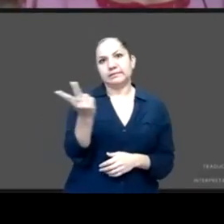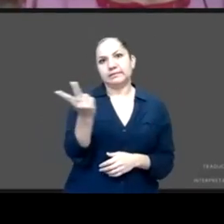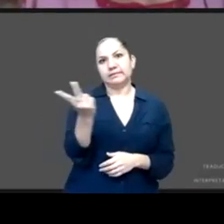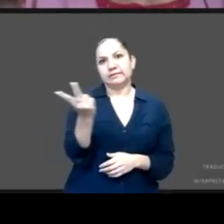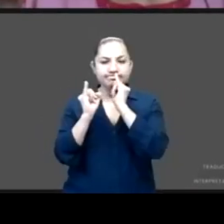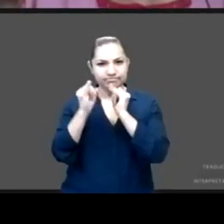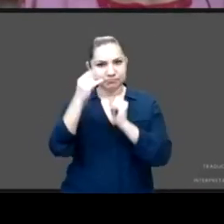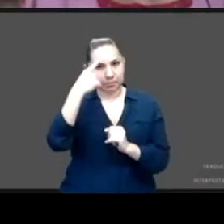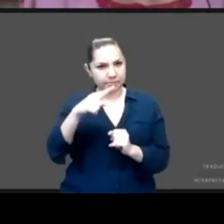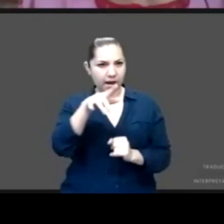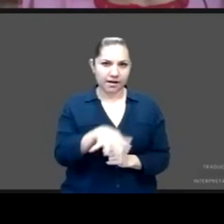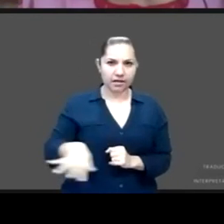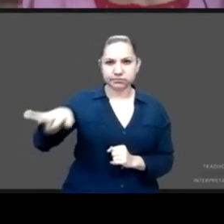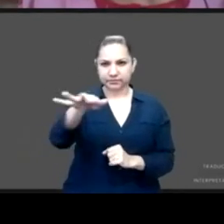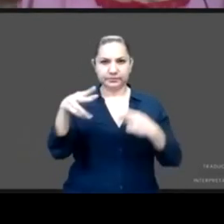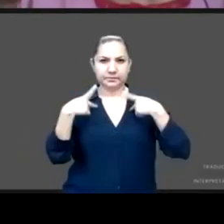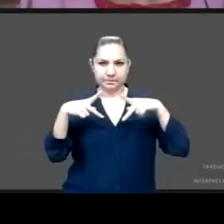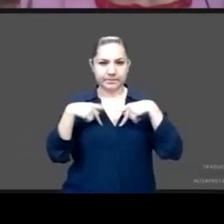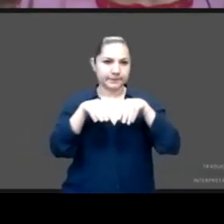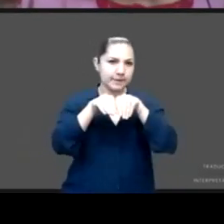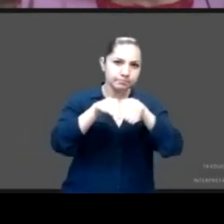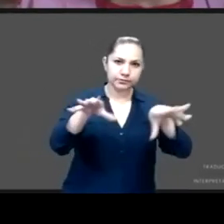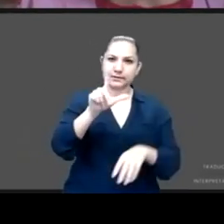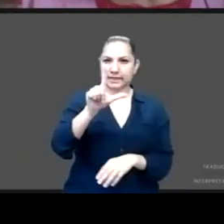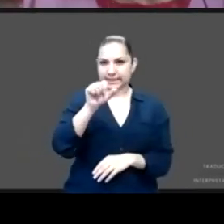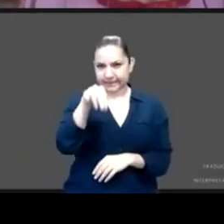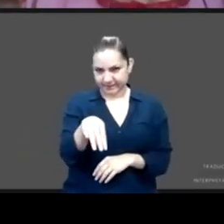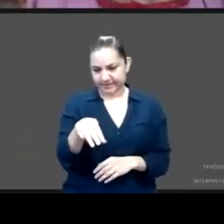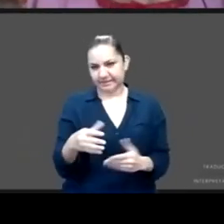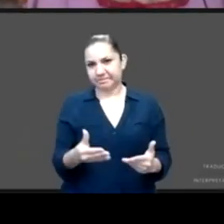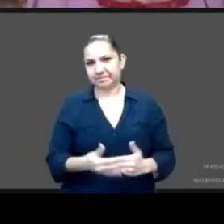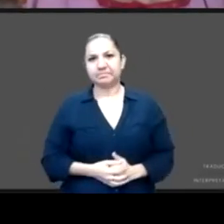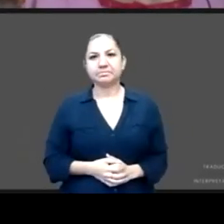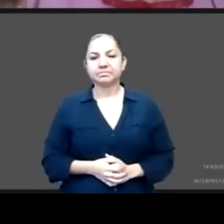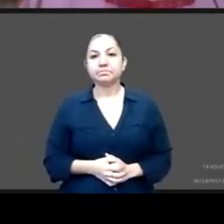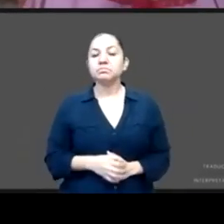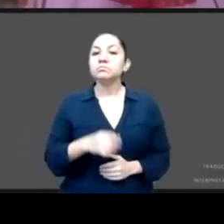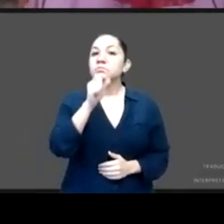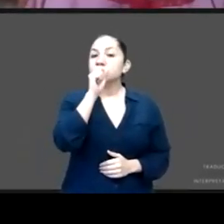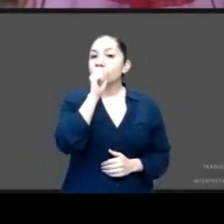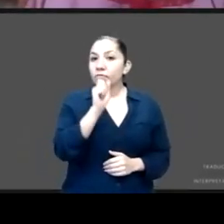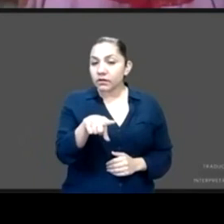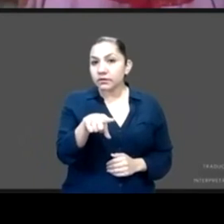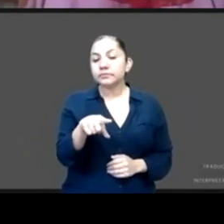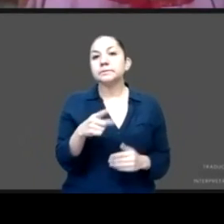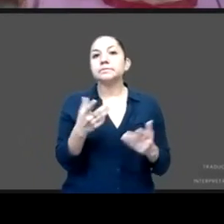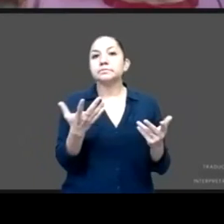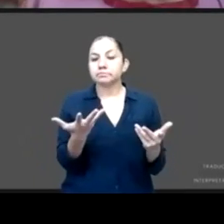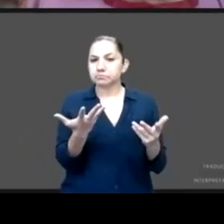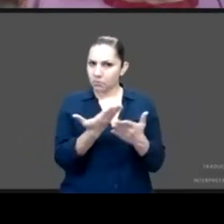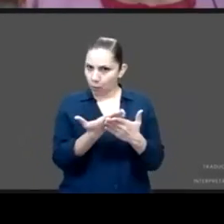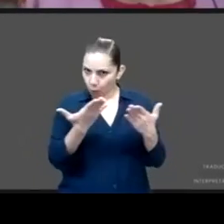traducción y esta interpretación a las lenguas de señas mexicanas. Y bueno, pues vamos a ir arrancando